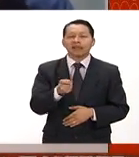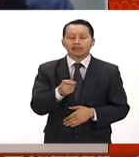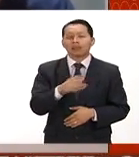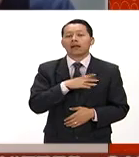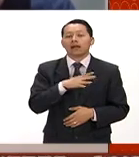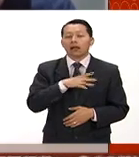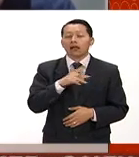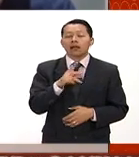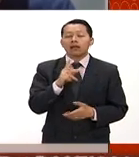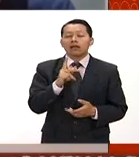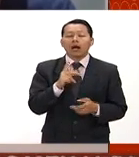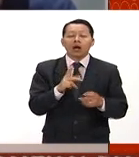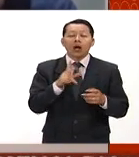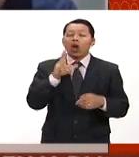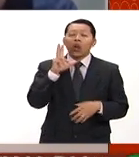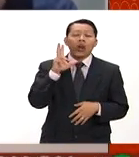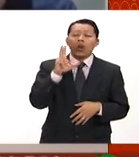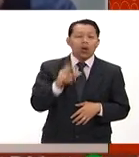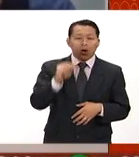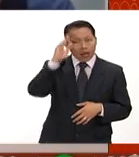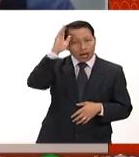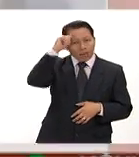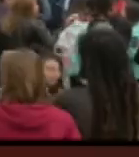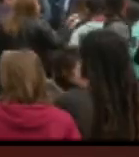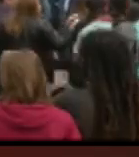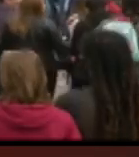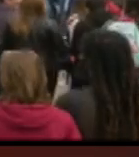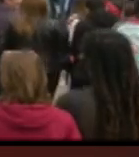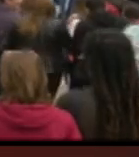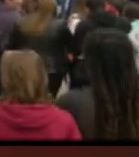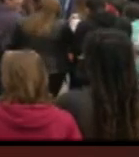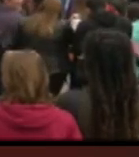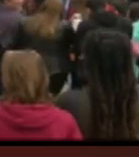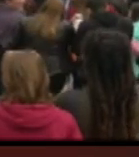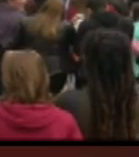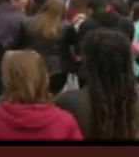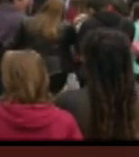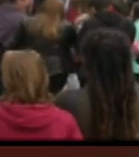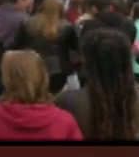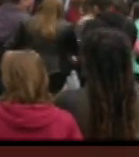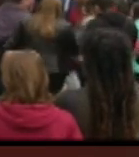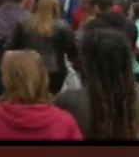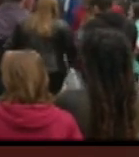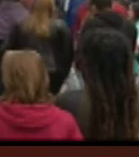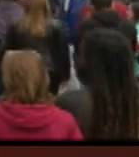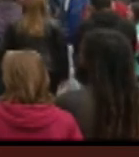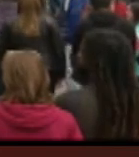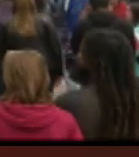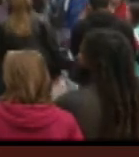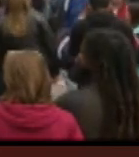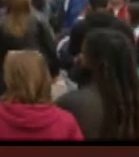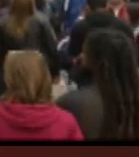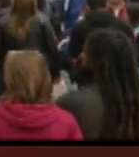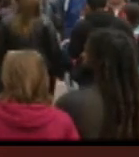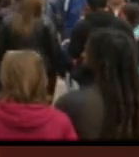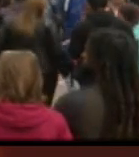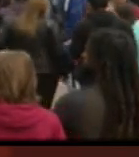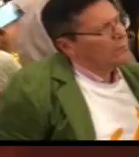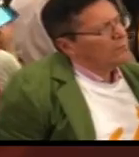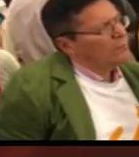gana precisamente en los principales centros electorales es decir donde está el mayor número de los